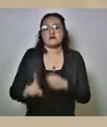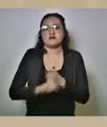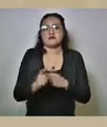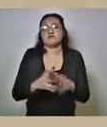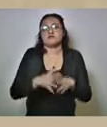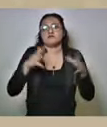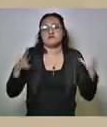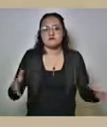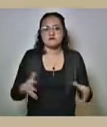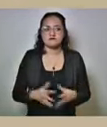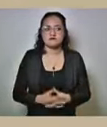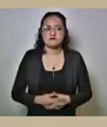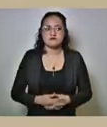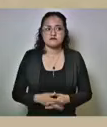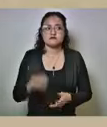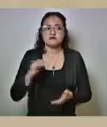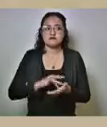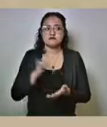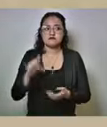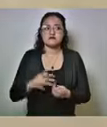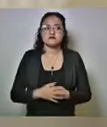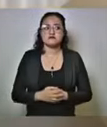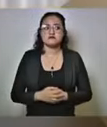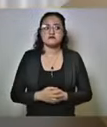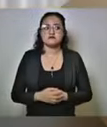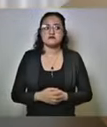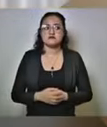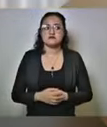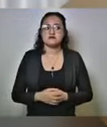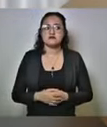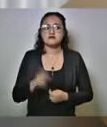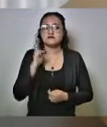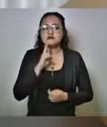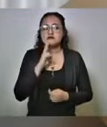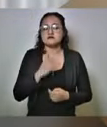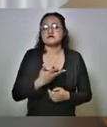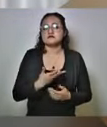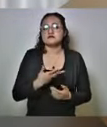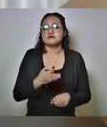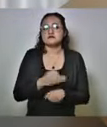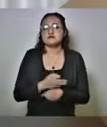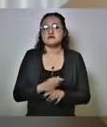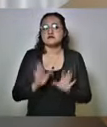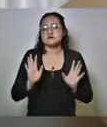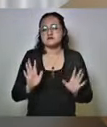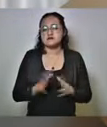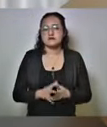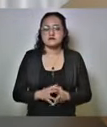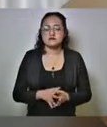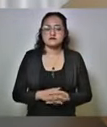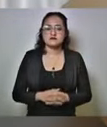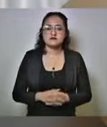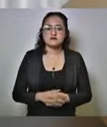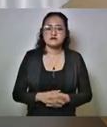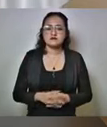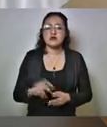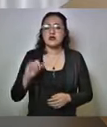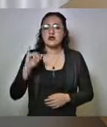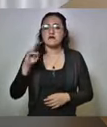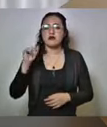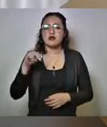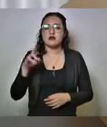otro problema muchas gracias vamos a ver qué efectos tiene Iván Reyes diero cambio